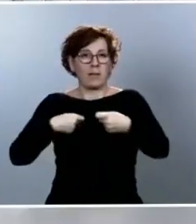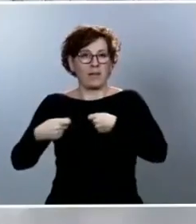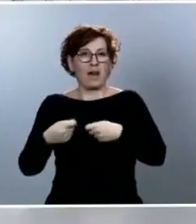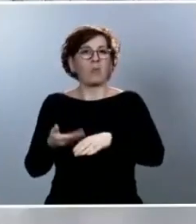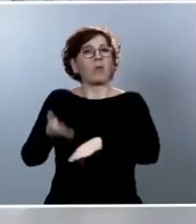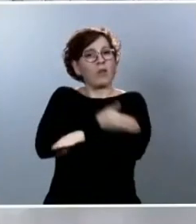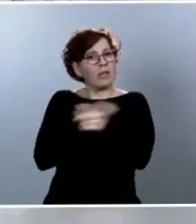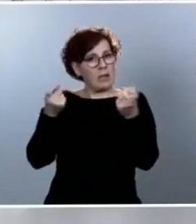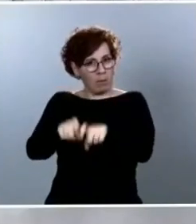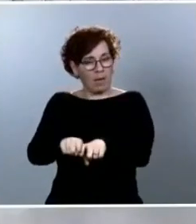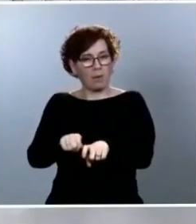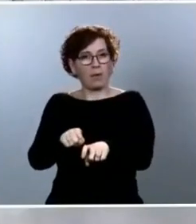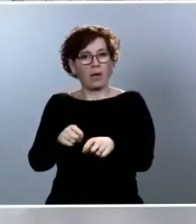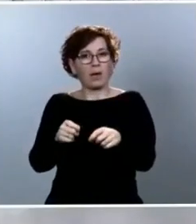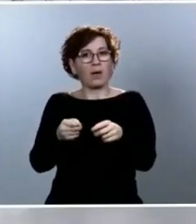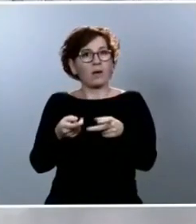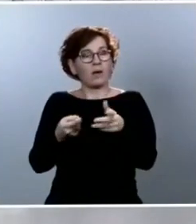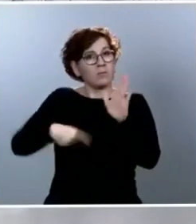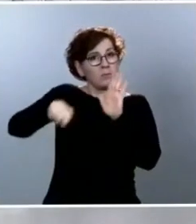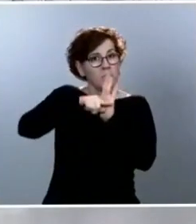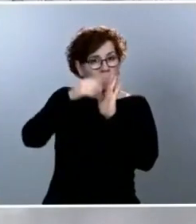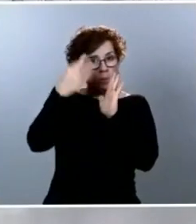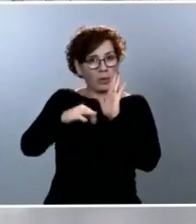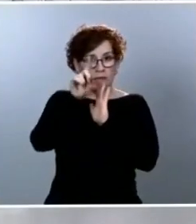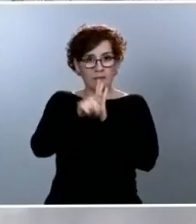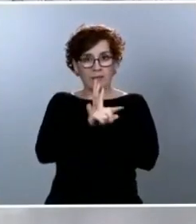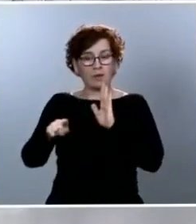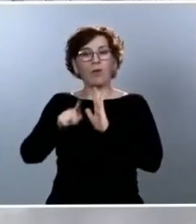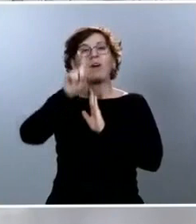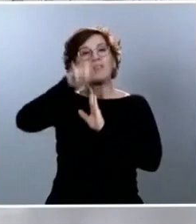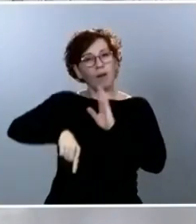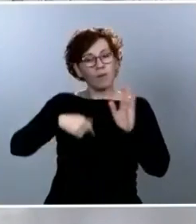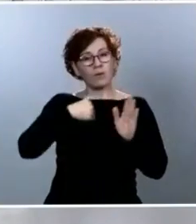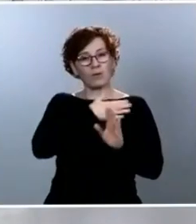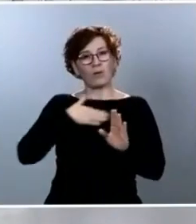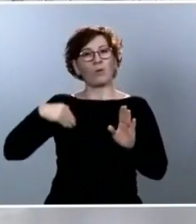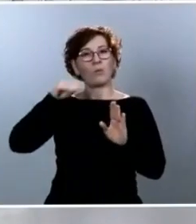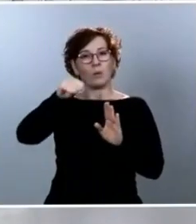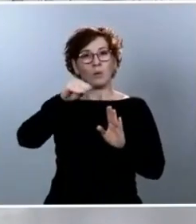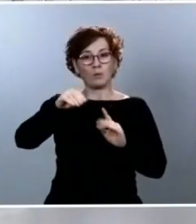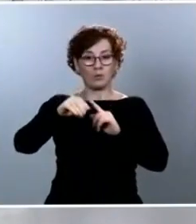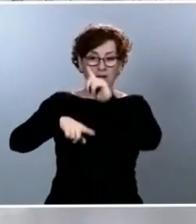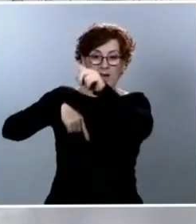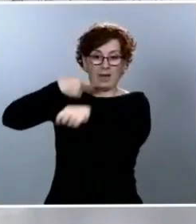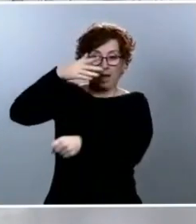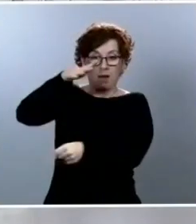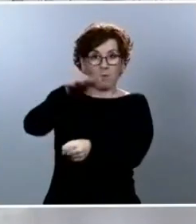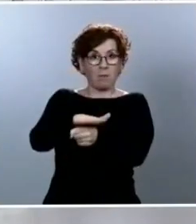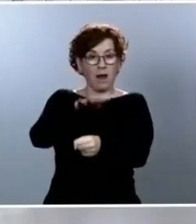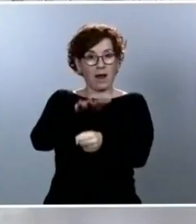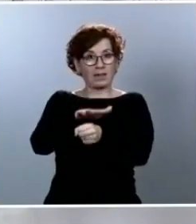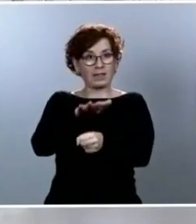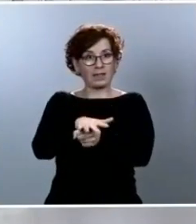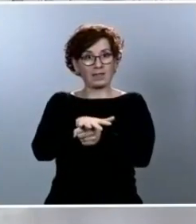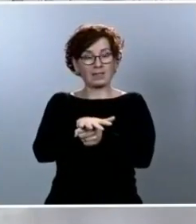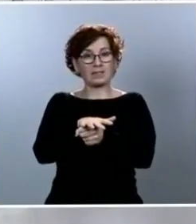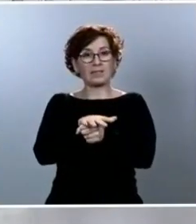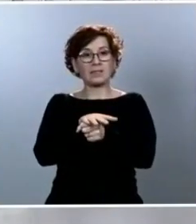después también quería preguntarle por ese plan que acaba de anunciar que vaya para el Congreso el martes, de la desescalada,